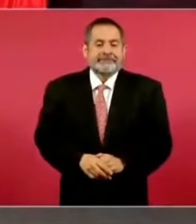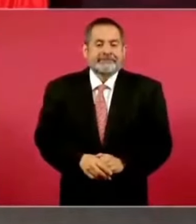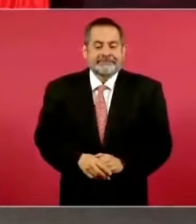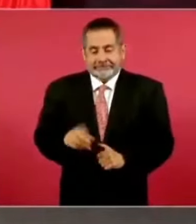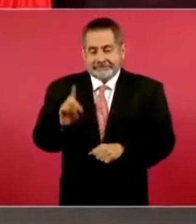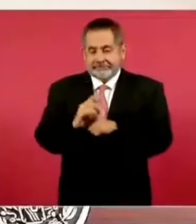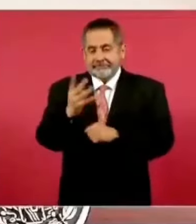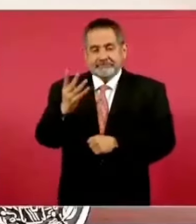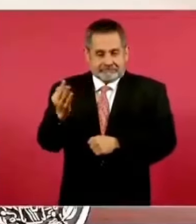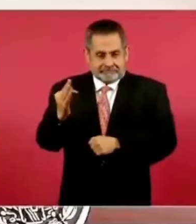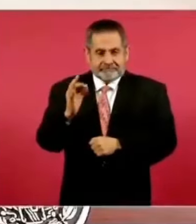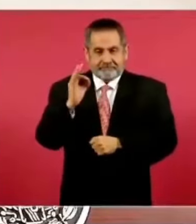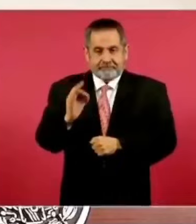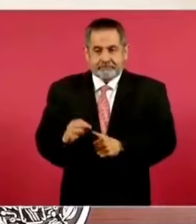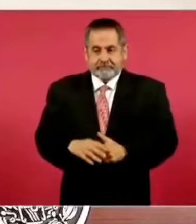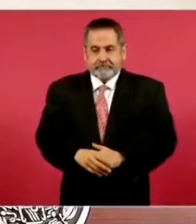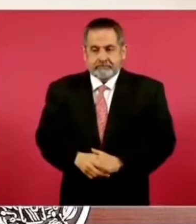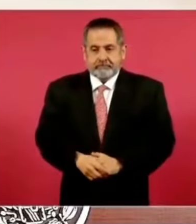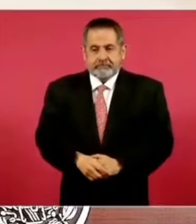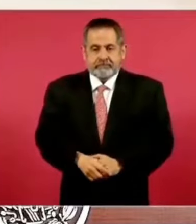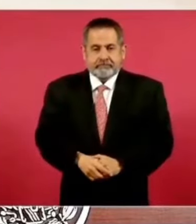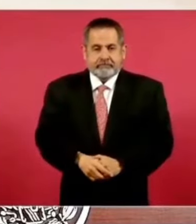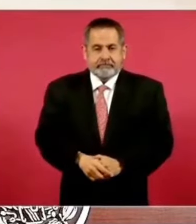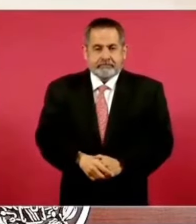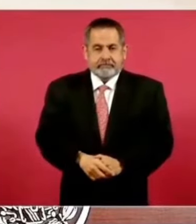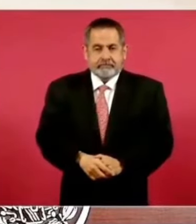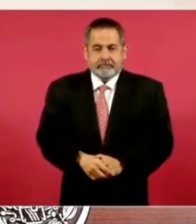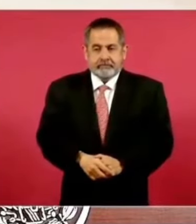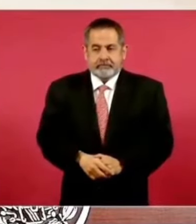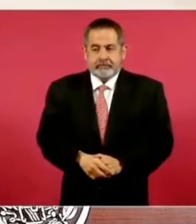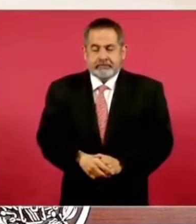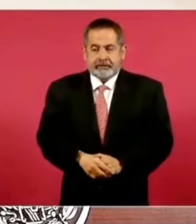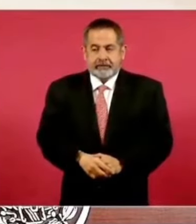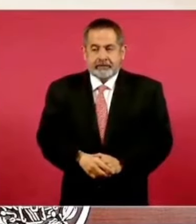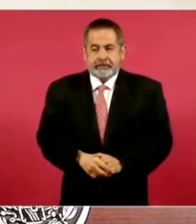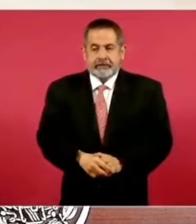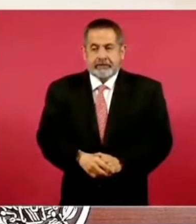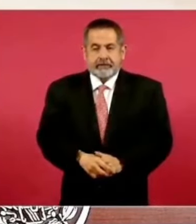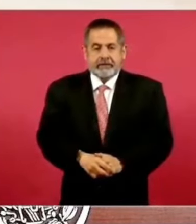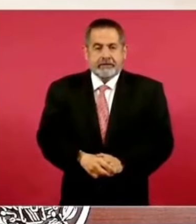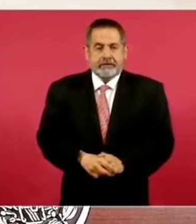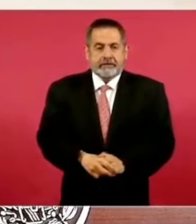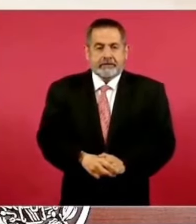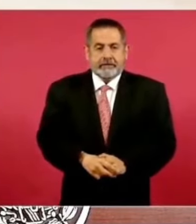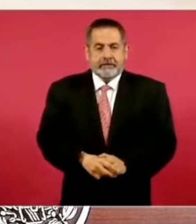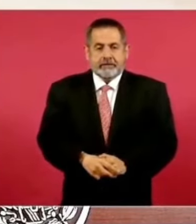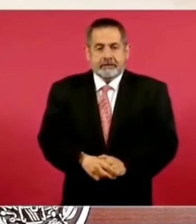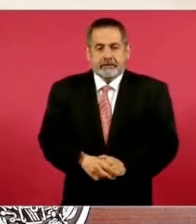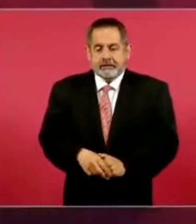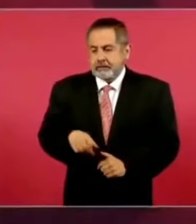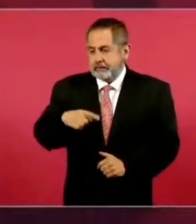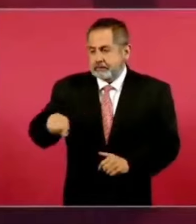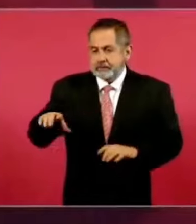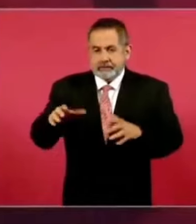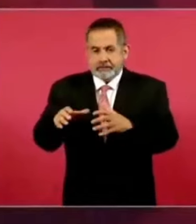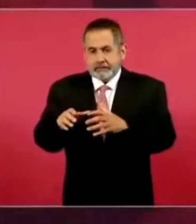4 de febrero. Sí, pobres constructores,